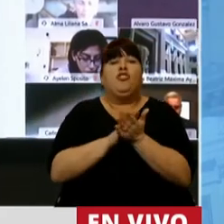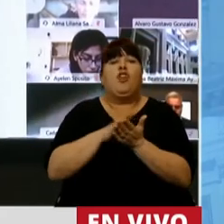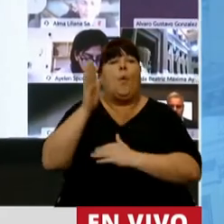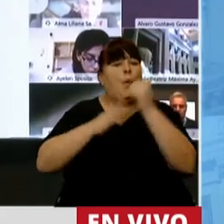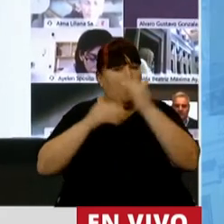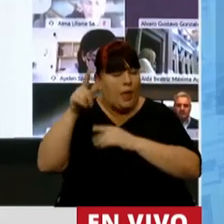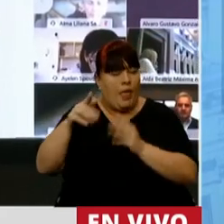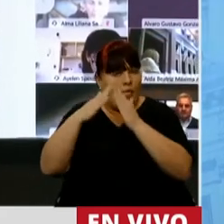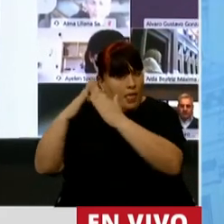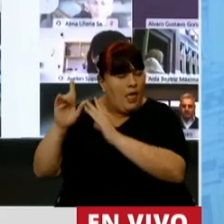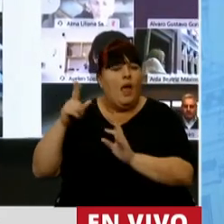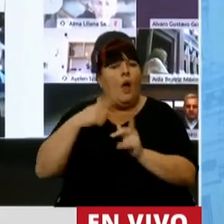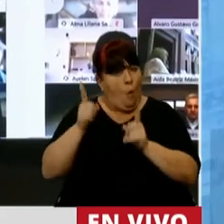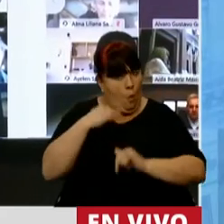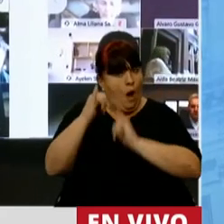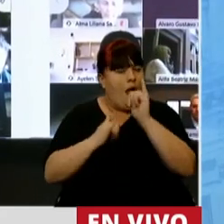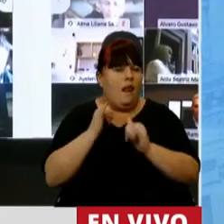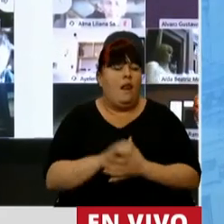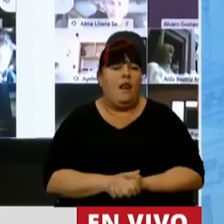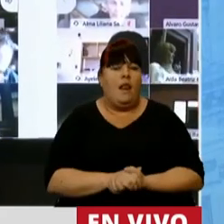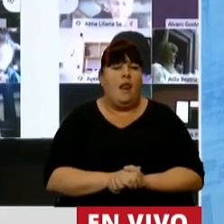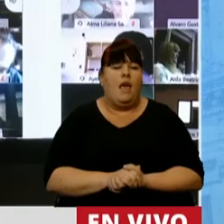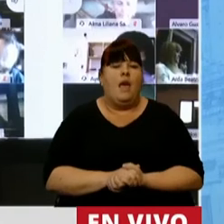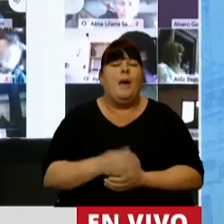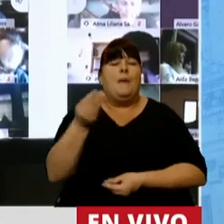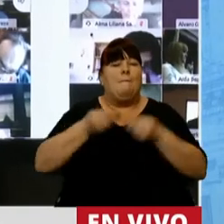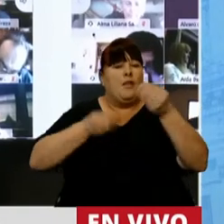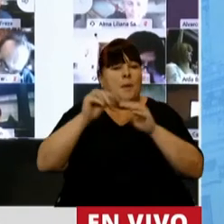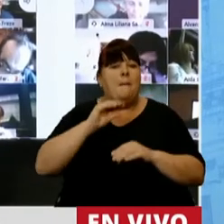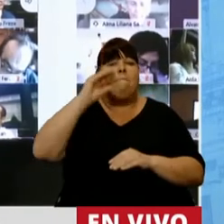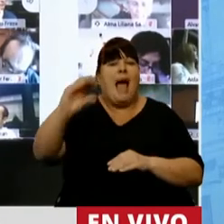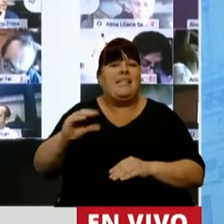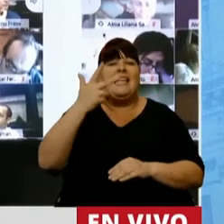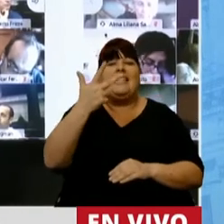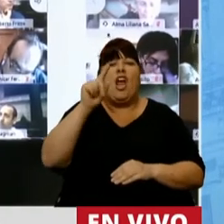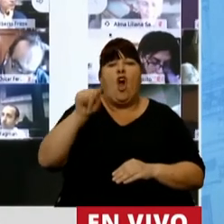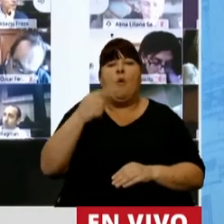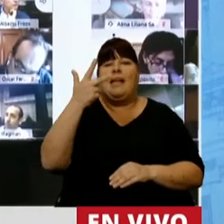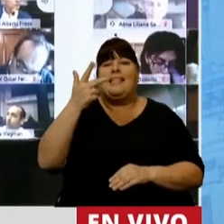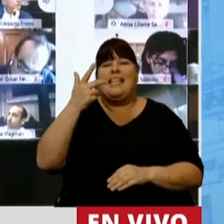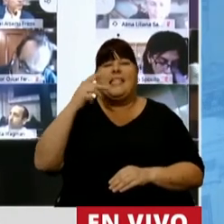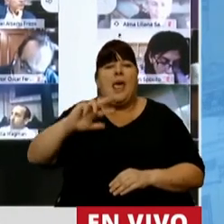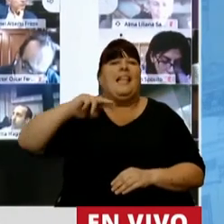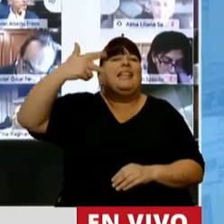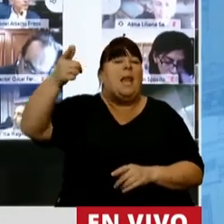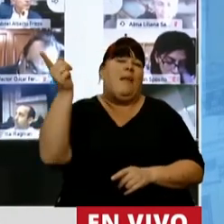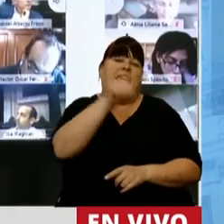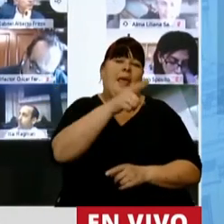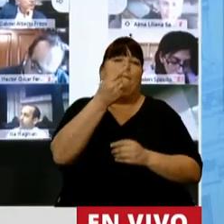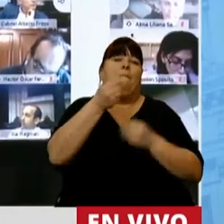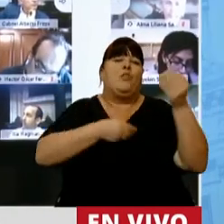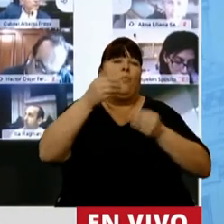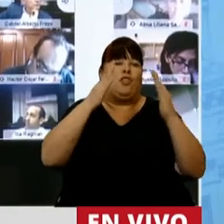no quiero dejar de destacarlo el aumento del presupuesto 3,3 veces el presupuesto en